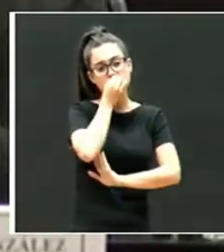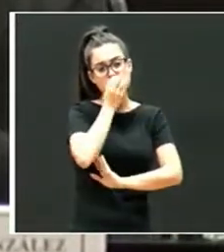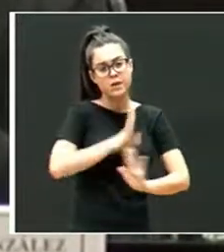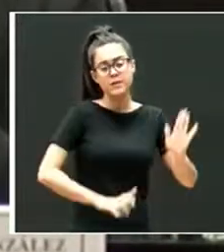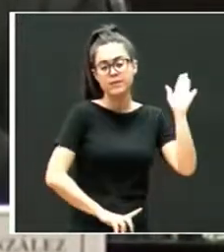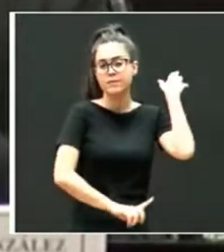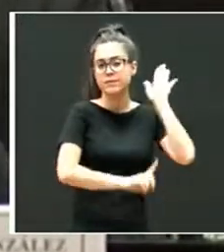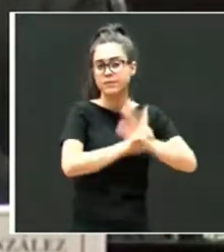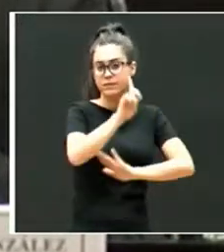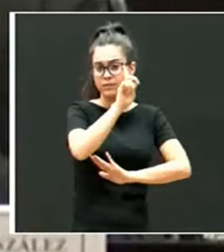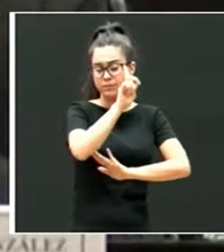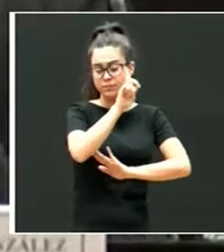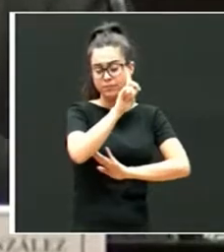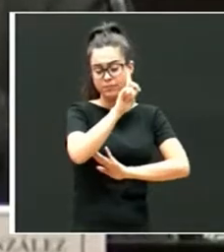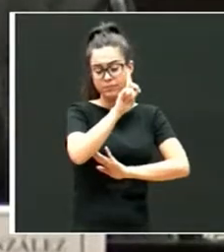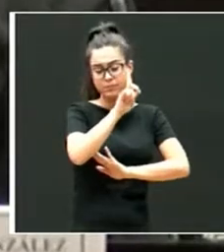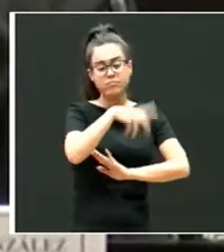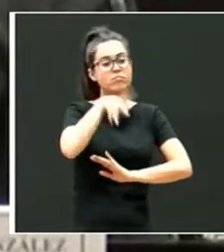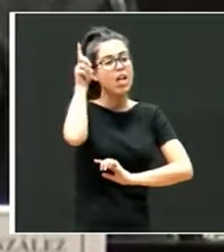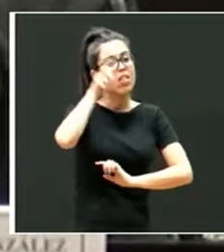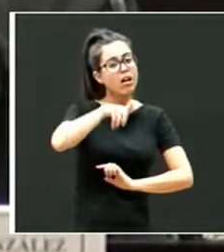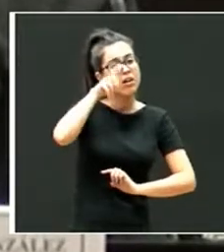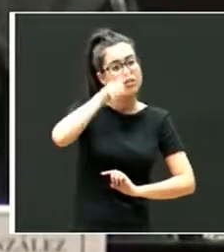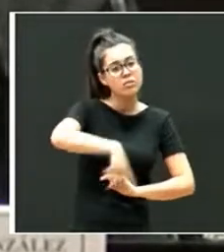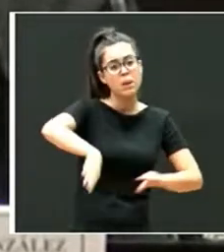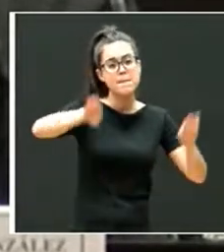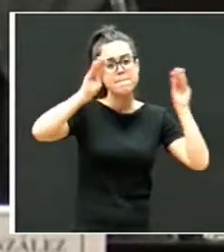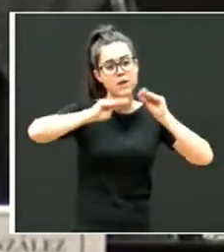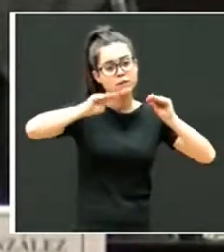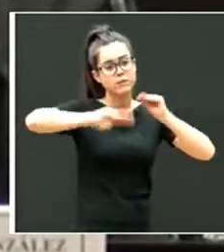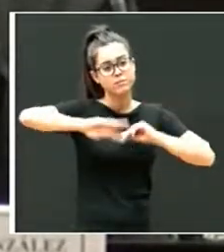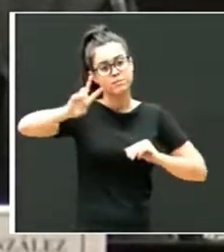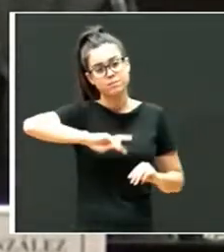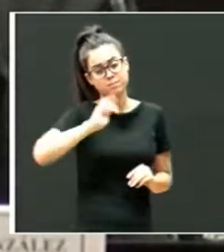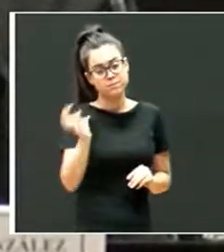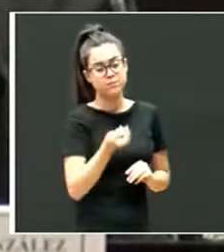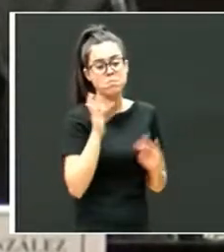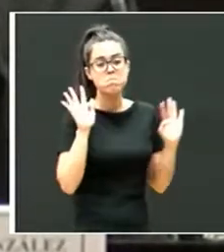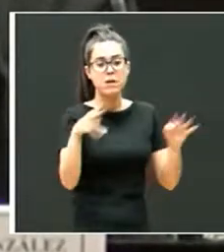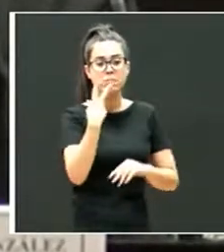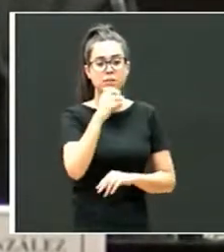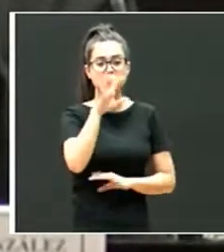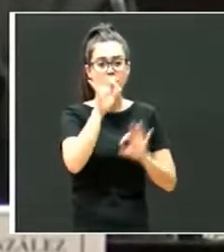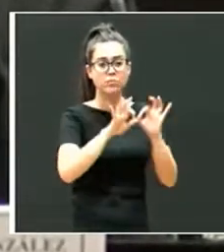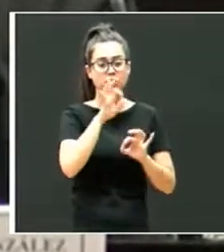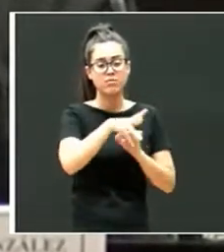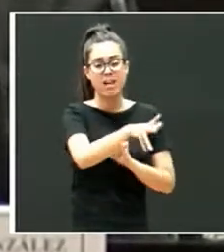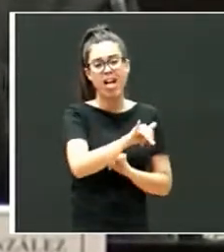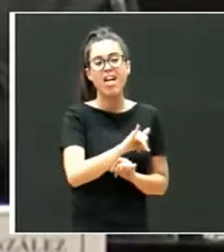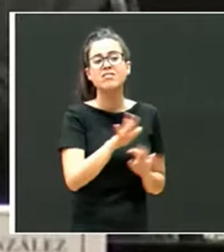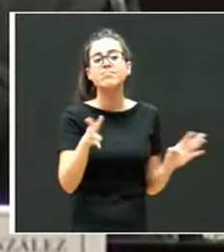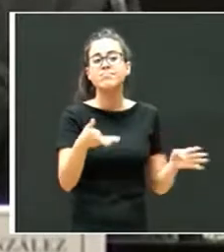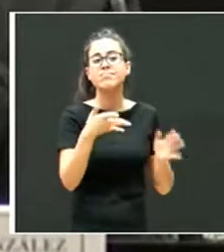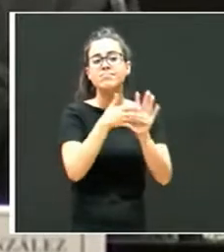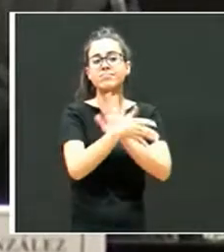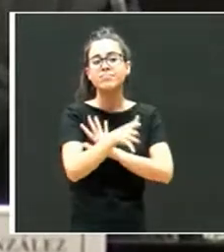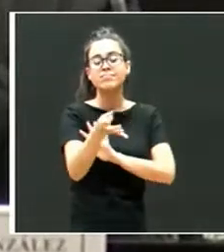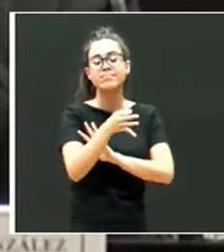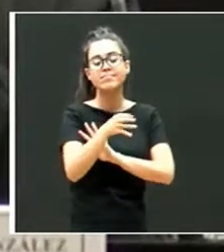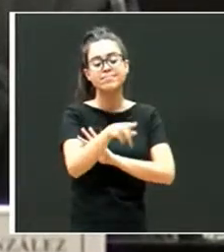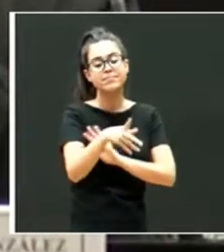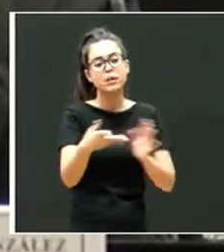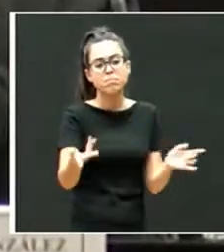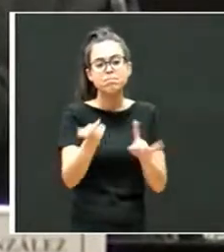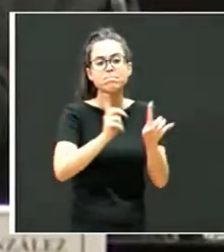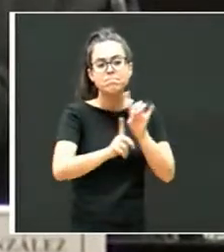educativo, formativo, etcétera, pero hay un 20% en el que esto no va a ser así,